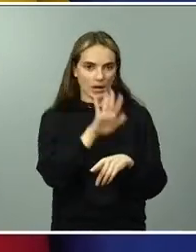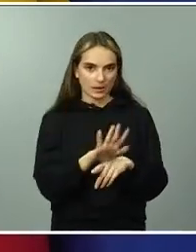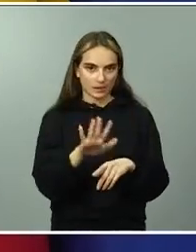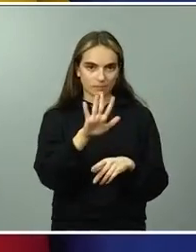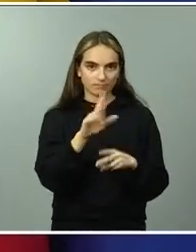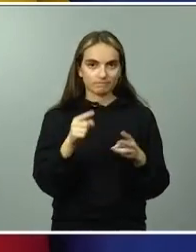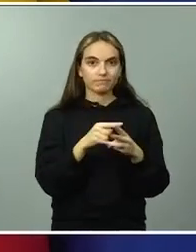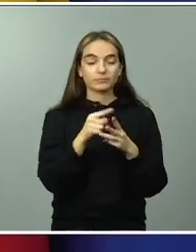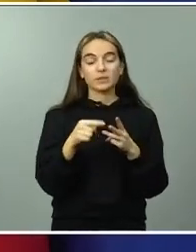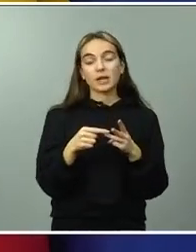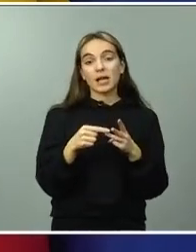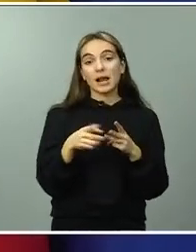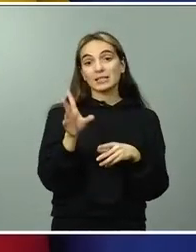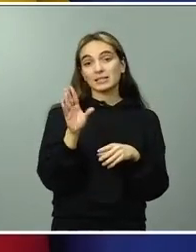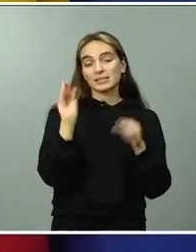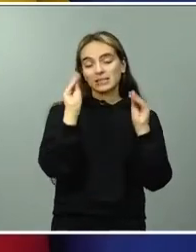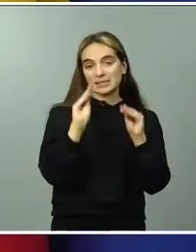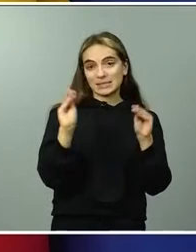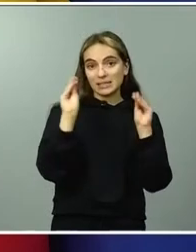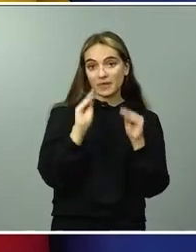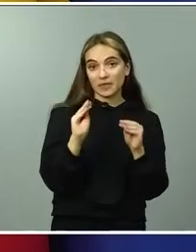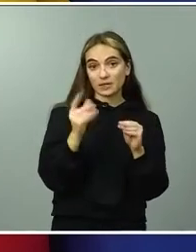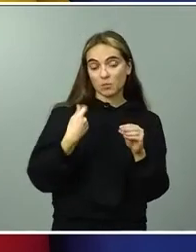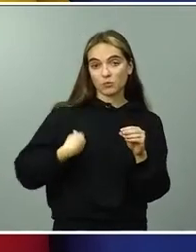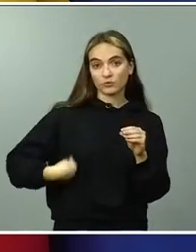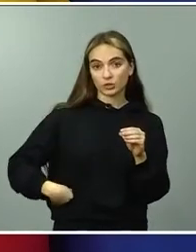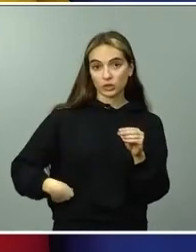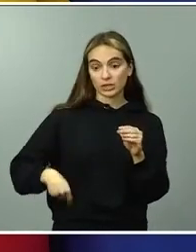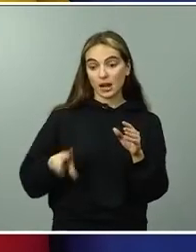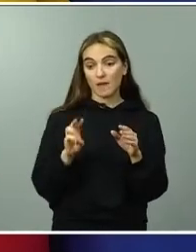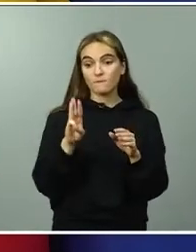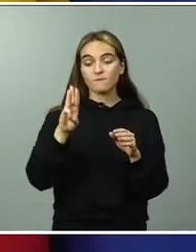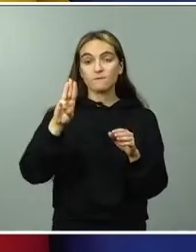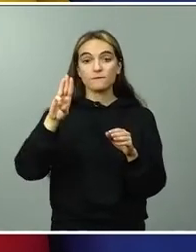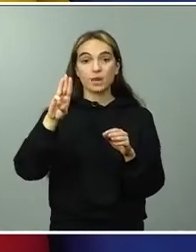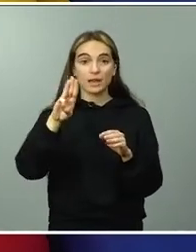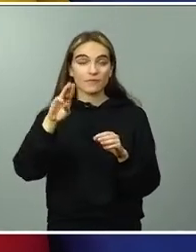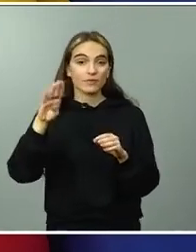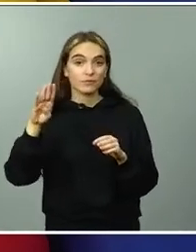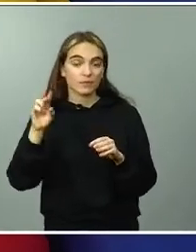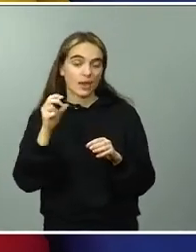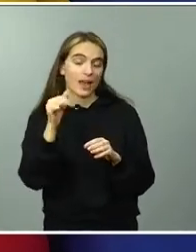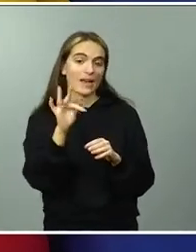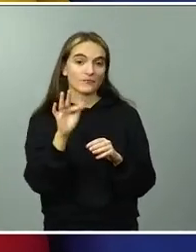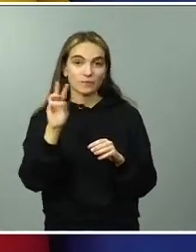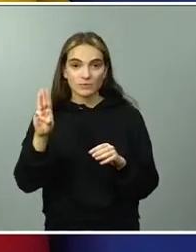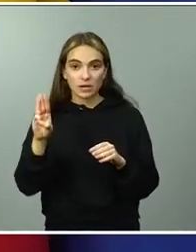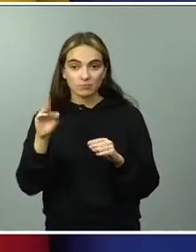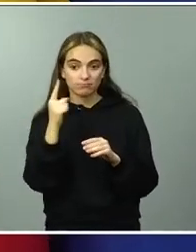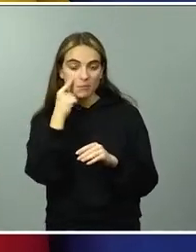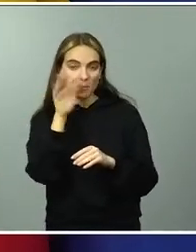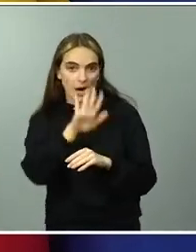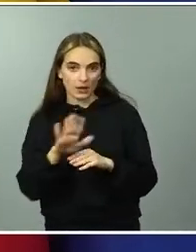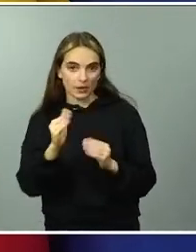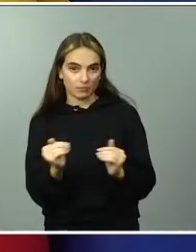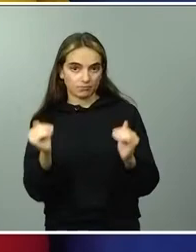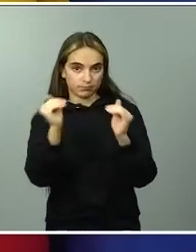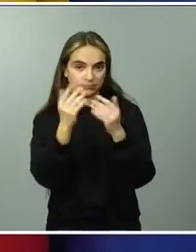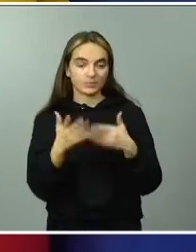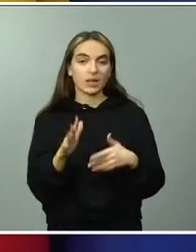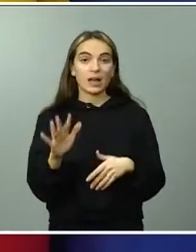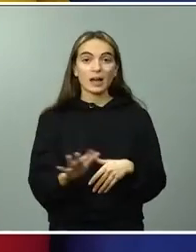profesional. De hecho, dentro de las enseñanzas artísticas hemos añadido una enseñanza que